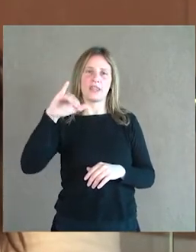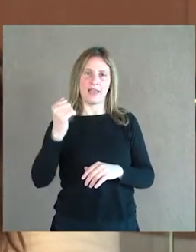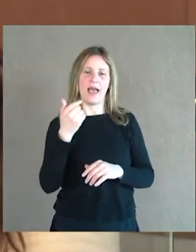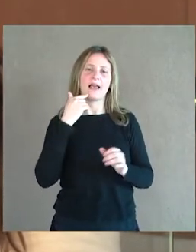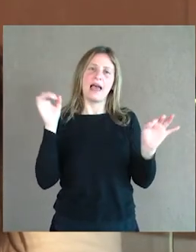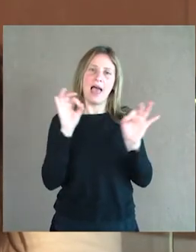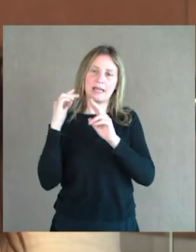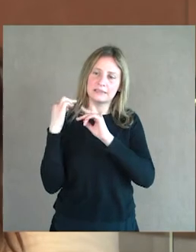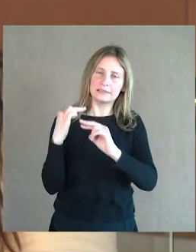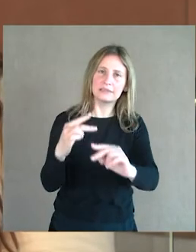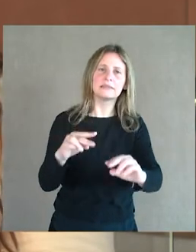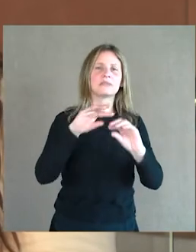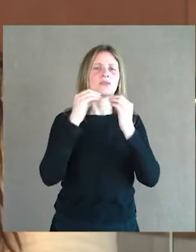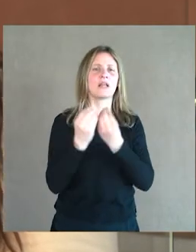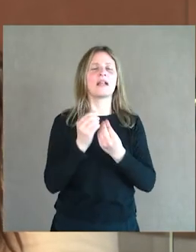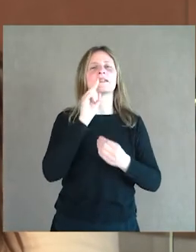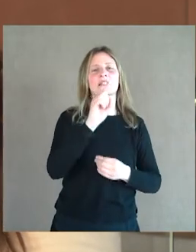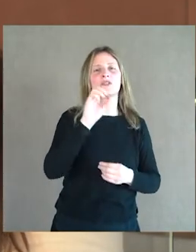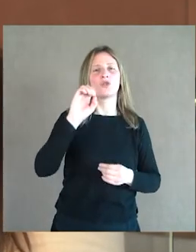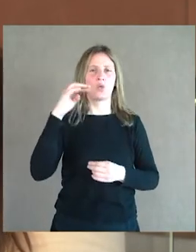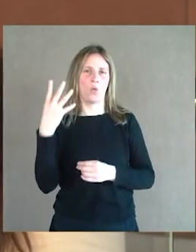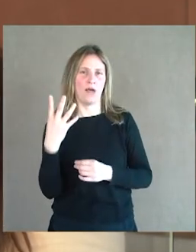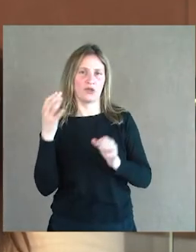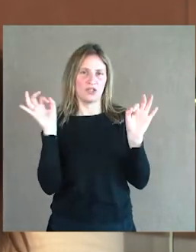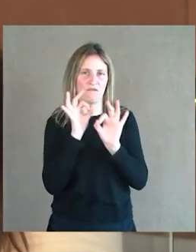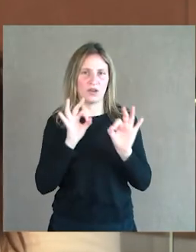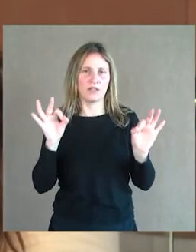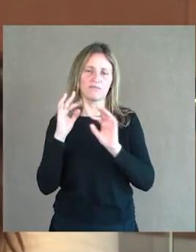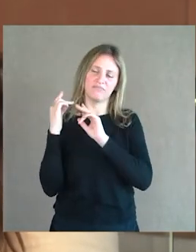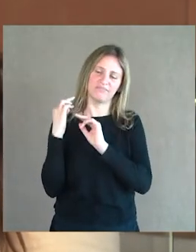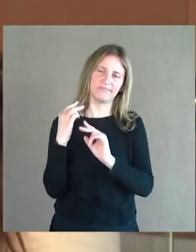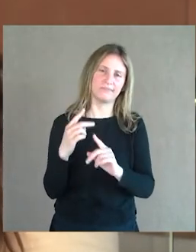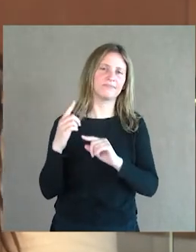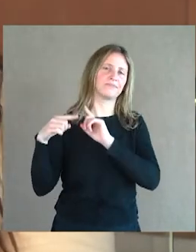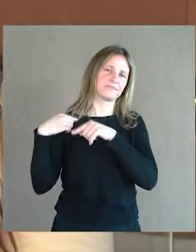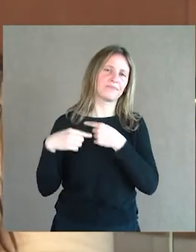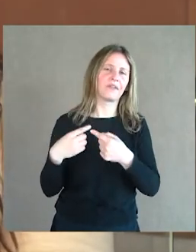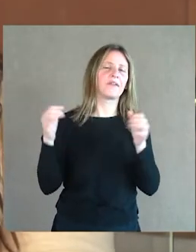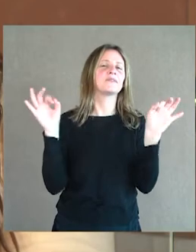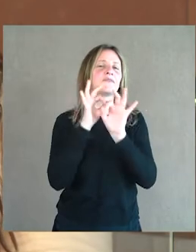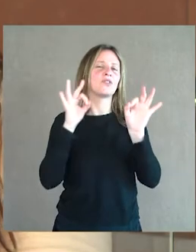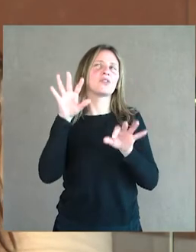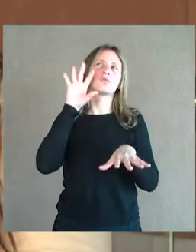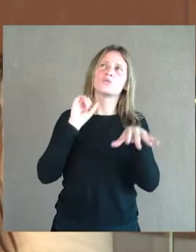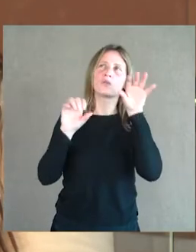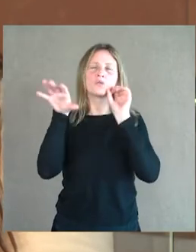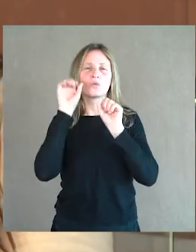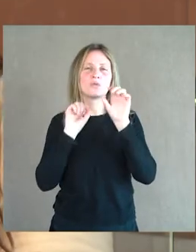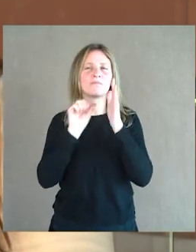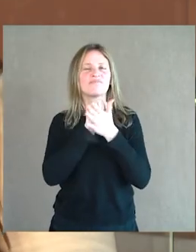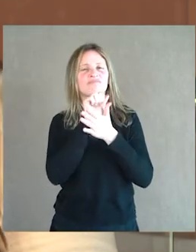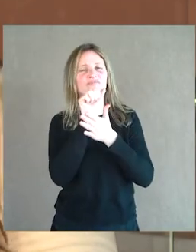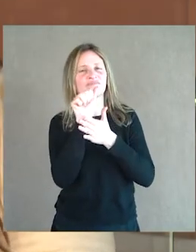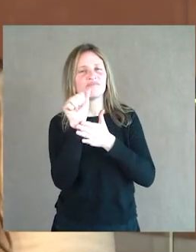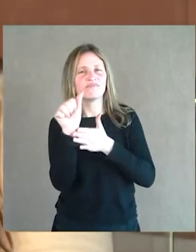Trabajó, hizo 104 sinfonías en total, durante todas estas sinfonías, uno las escuchara de la primera a la última, uno puede